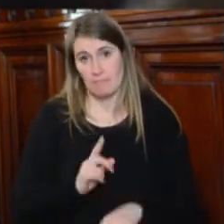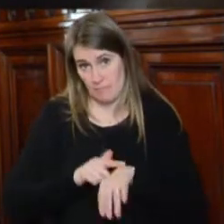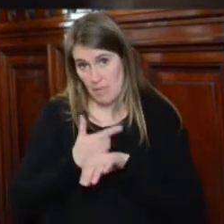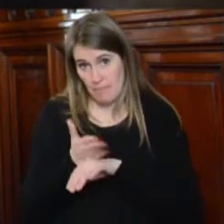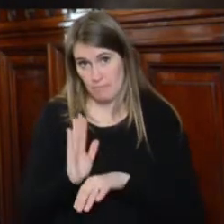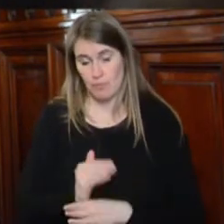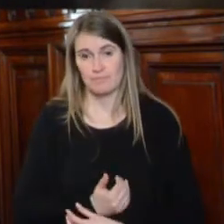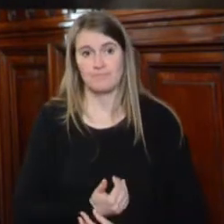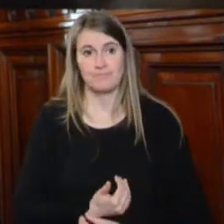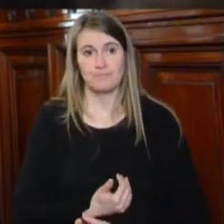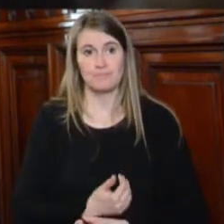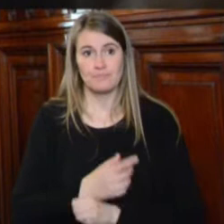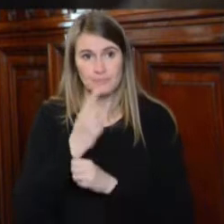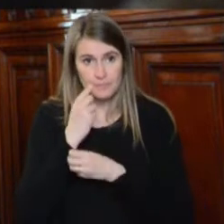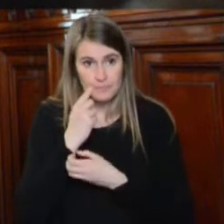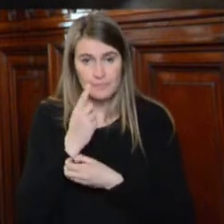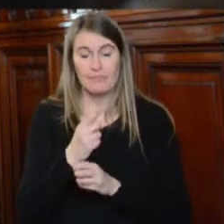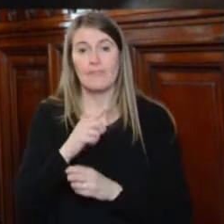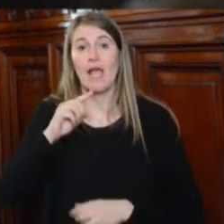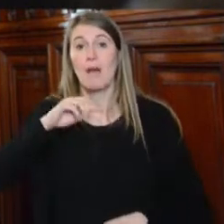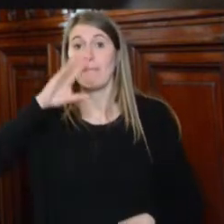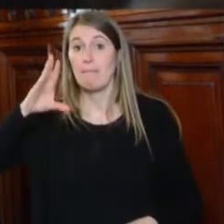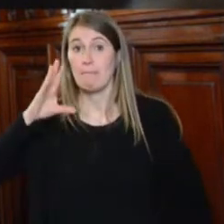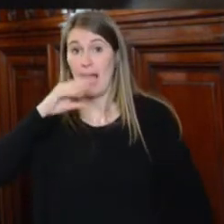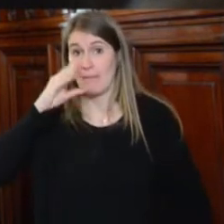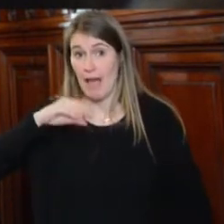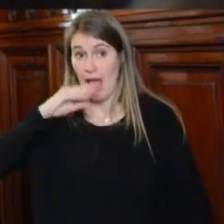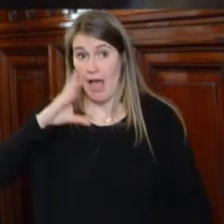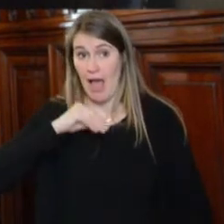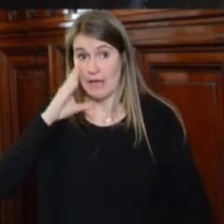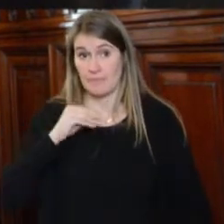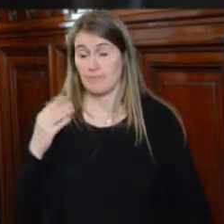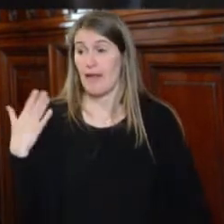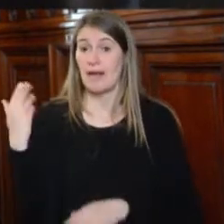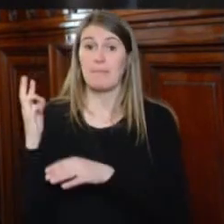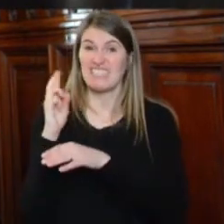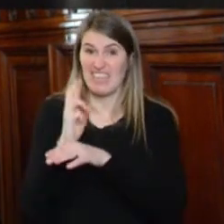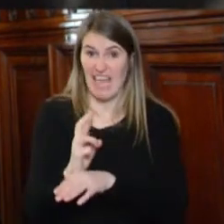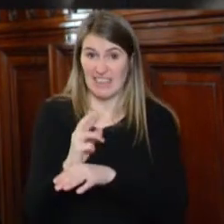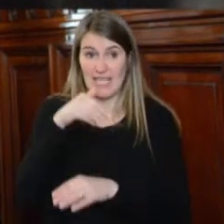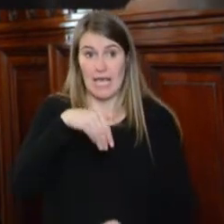Voy a dar la palabra inicialmente a nuestro comisionado, Paulo Banuqui.